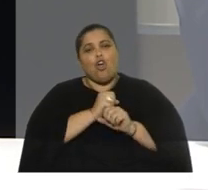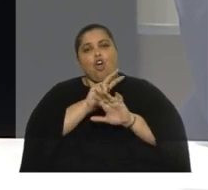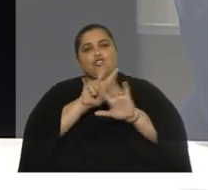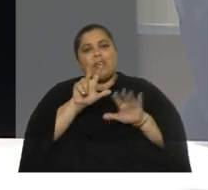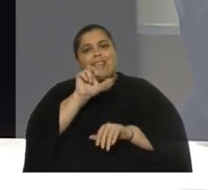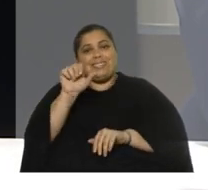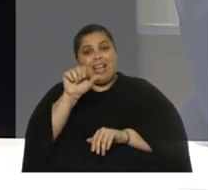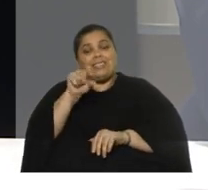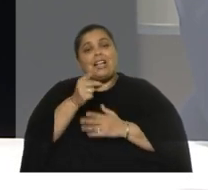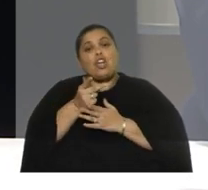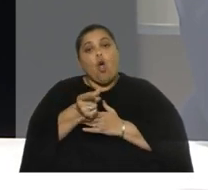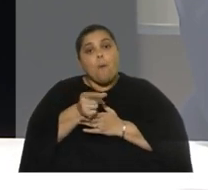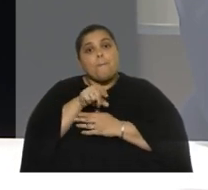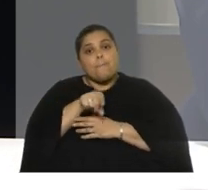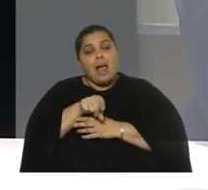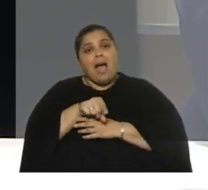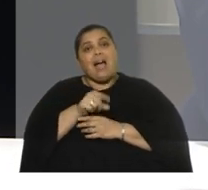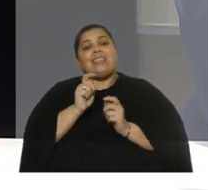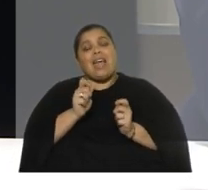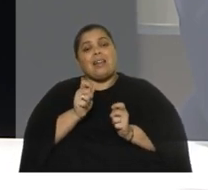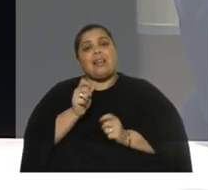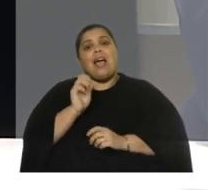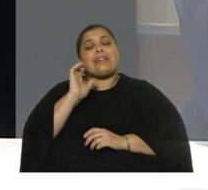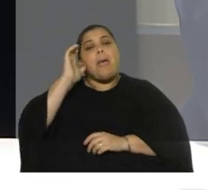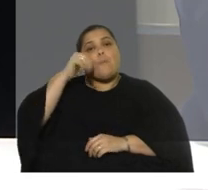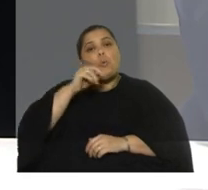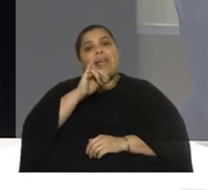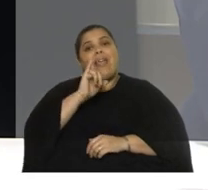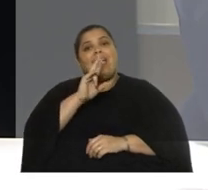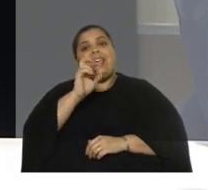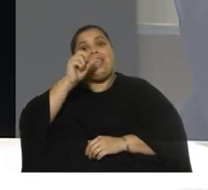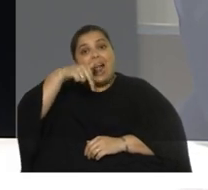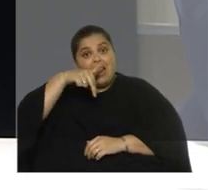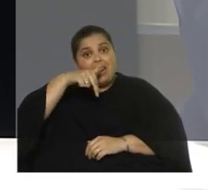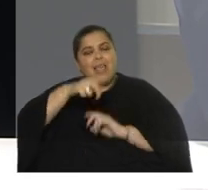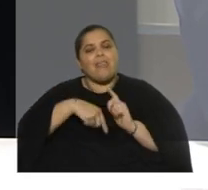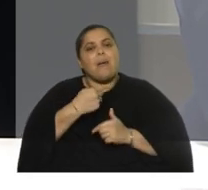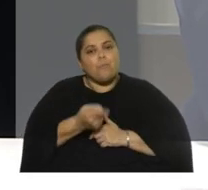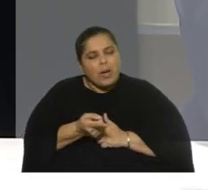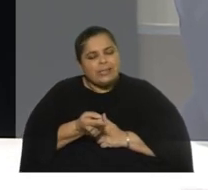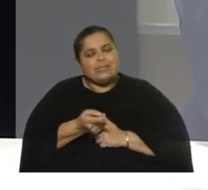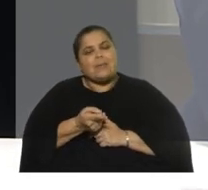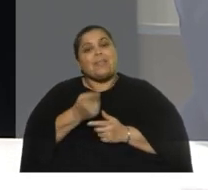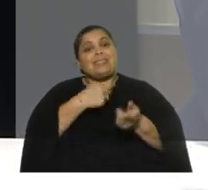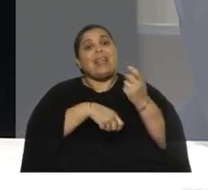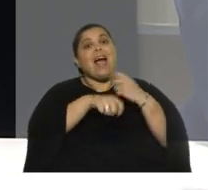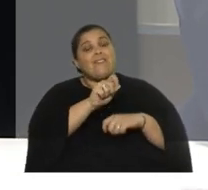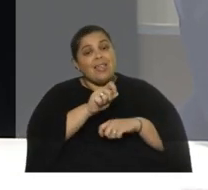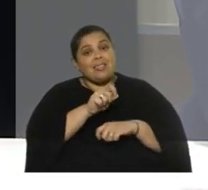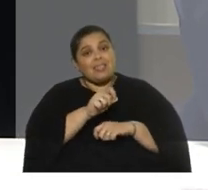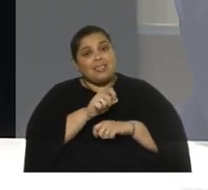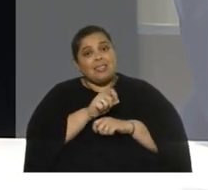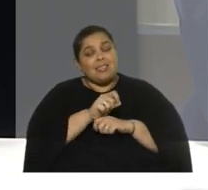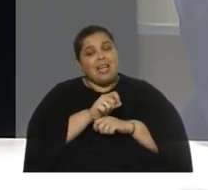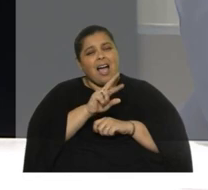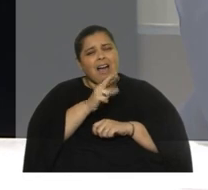compra la república de Irán unos años después se la vende a Moshe Rabani